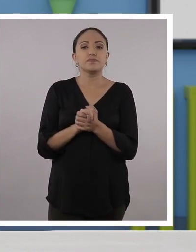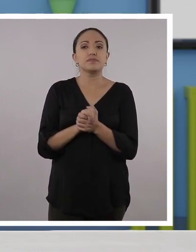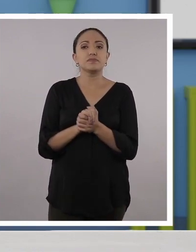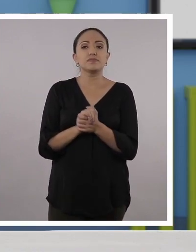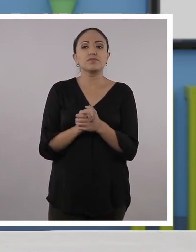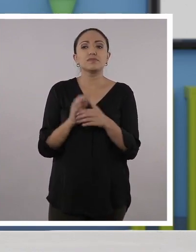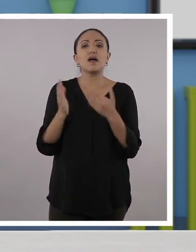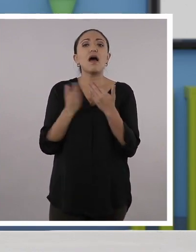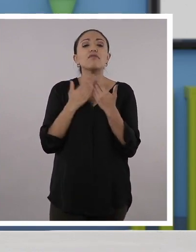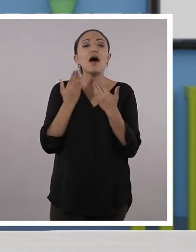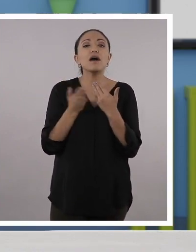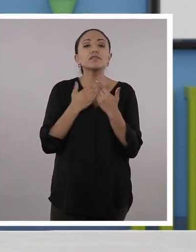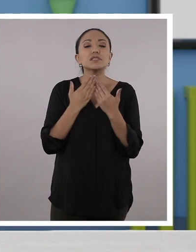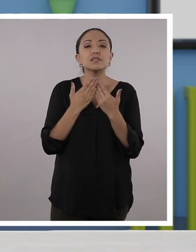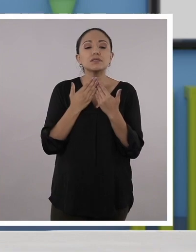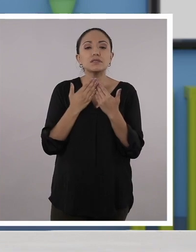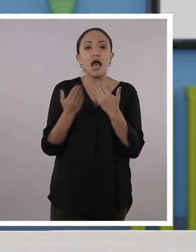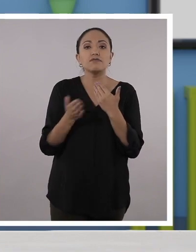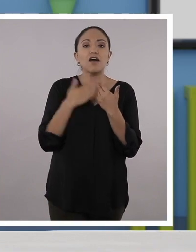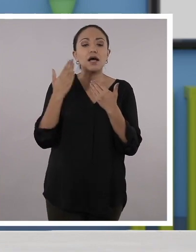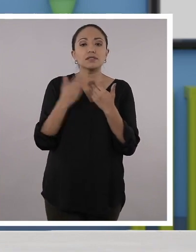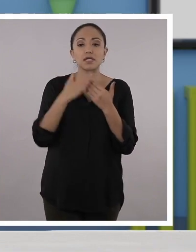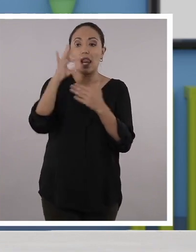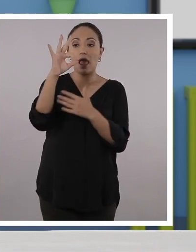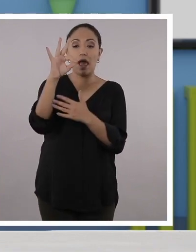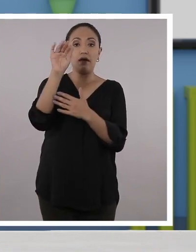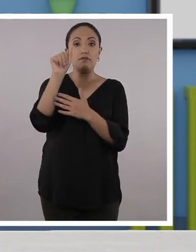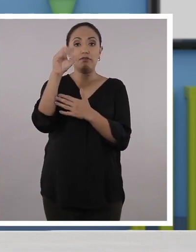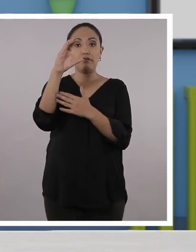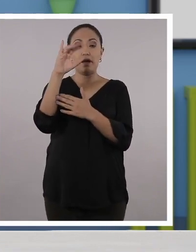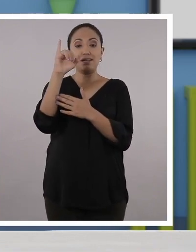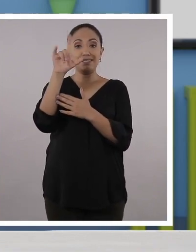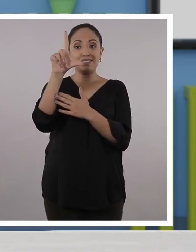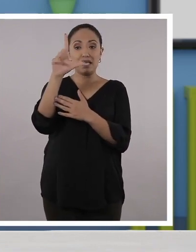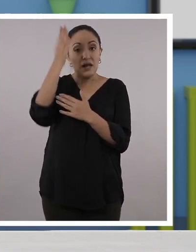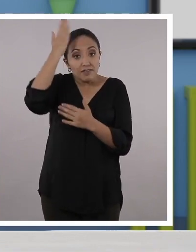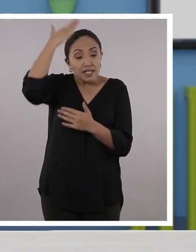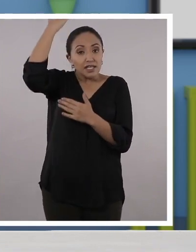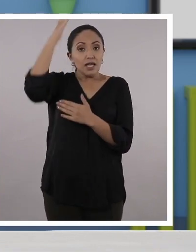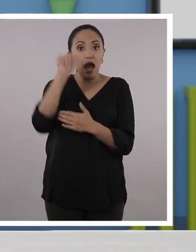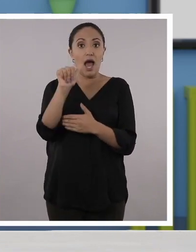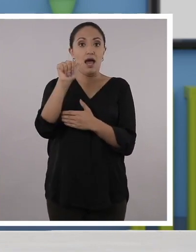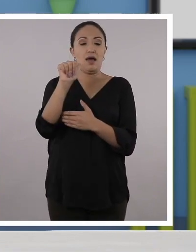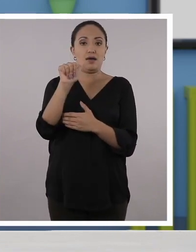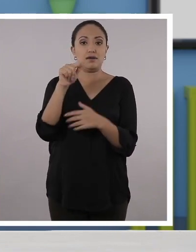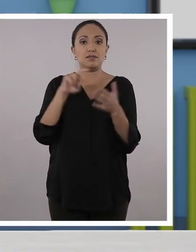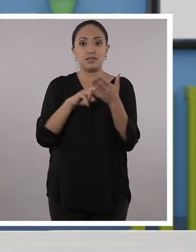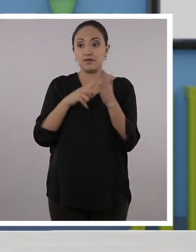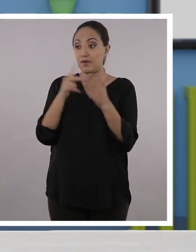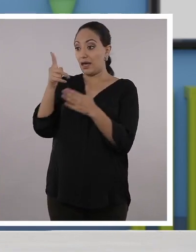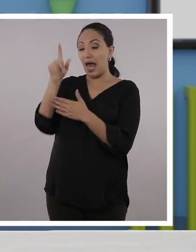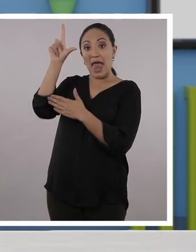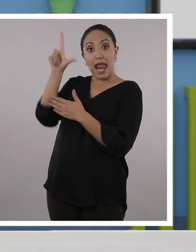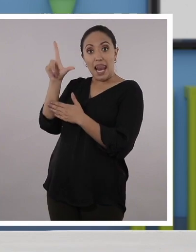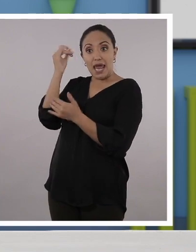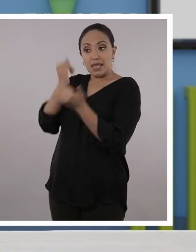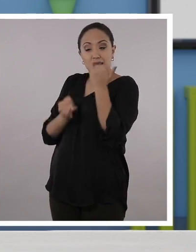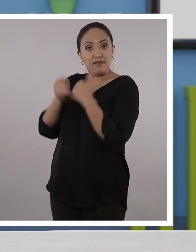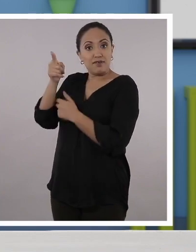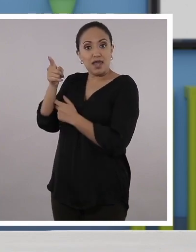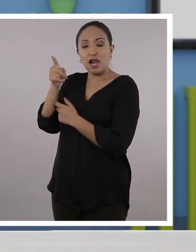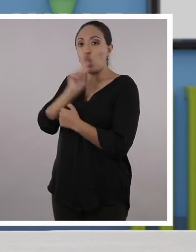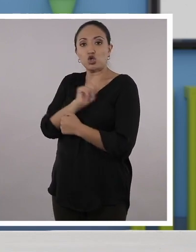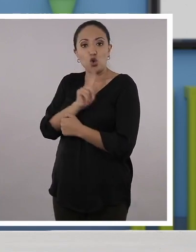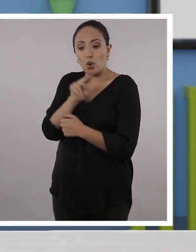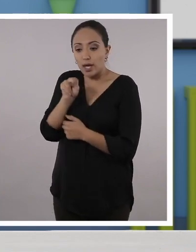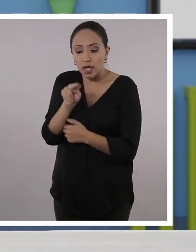Fácil. Tilde en la penúltima sílaba. Es acá. Y cumple con la regla. Es una consonante